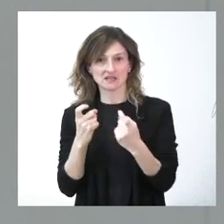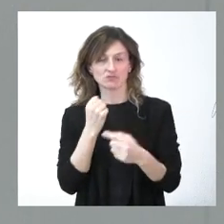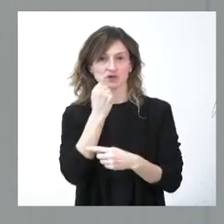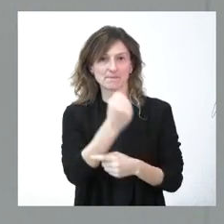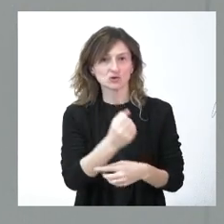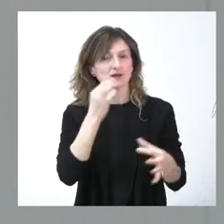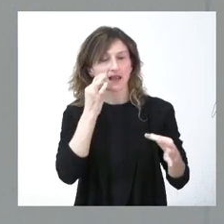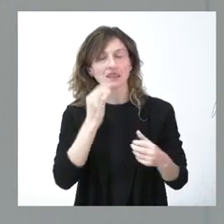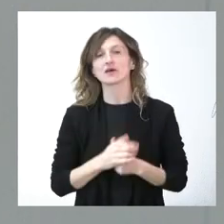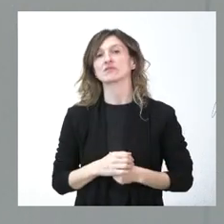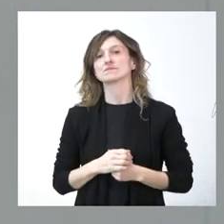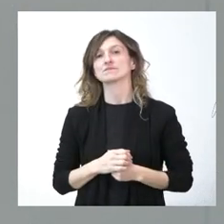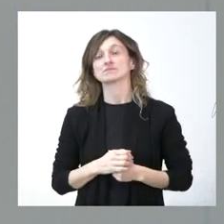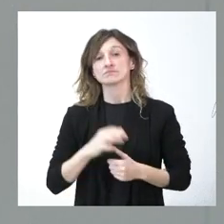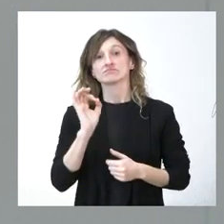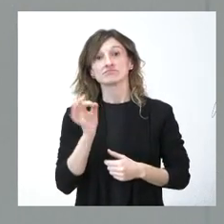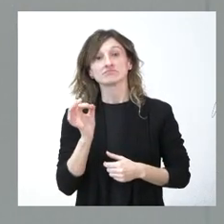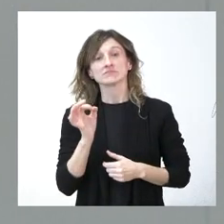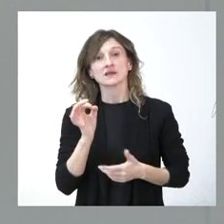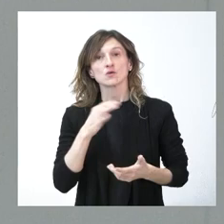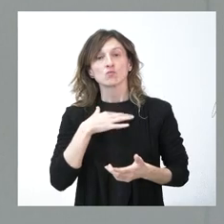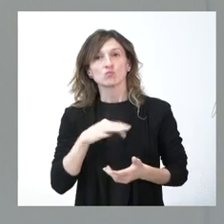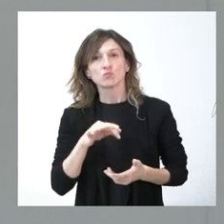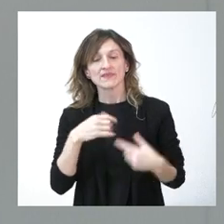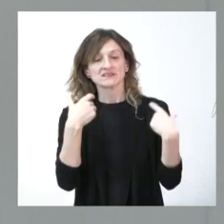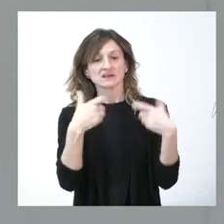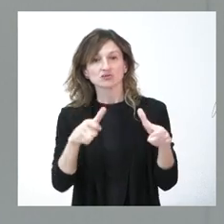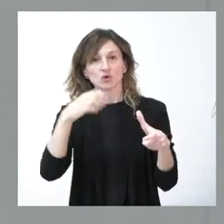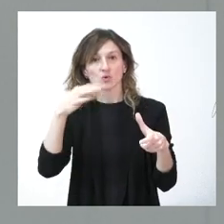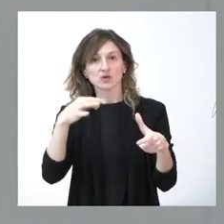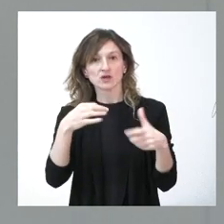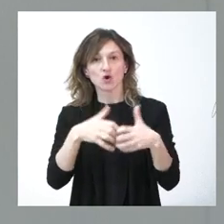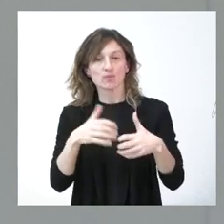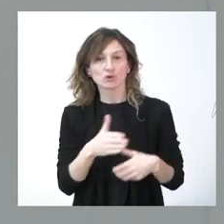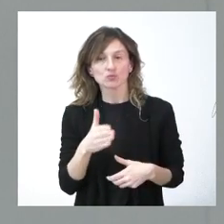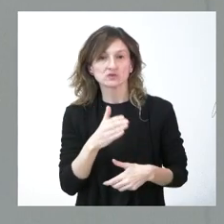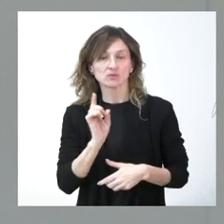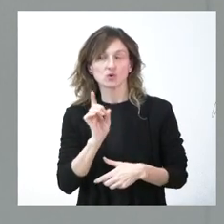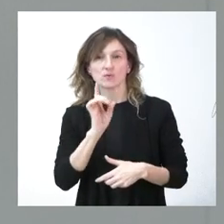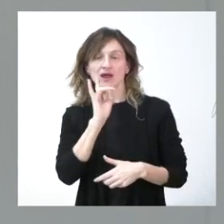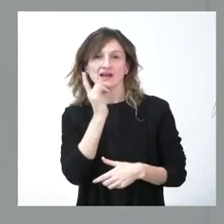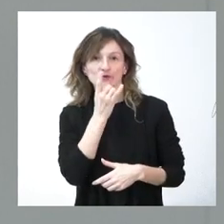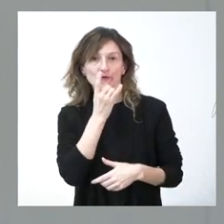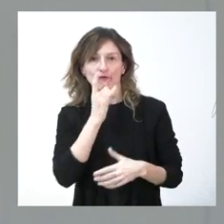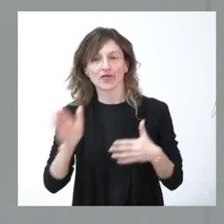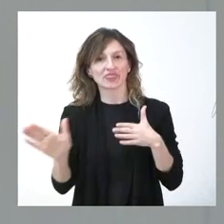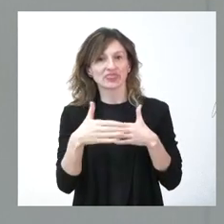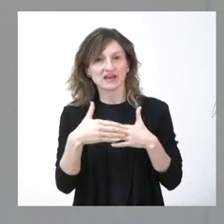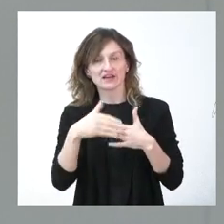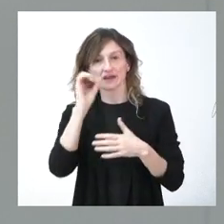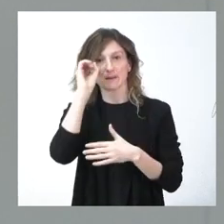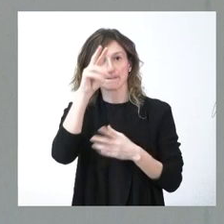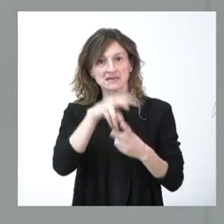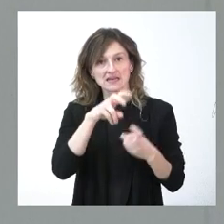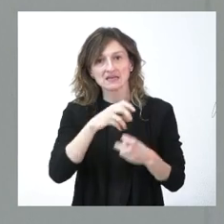realidad es verdad que seguramente no puede haber un único sector productivo que compensa el error del cierre tan precipitado en la minería